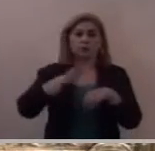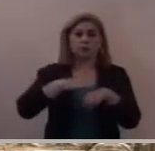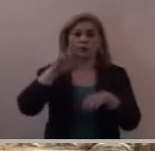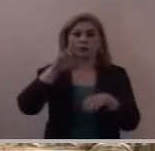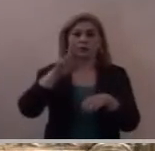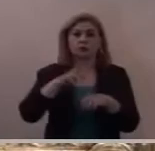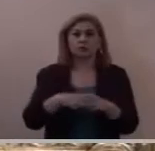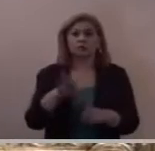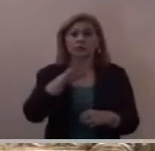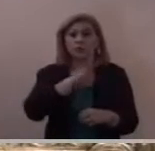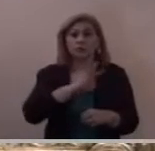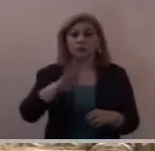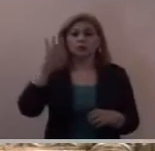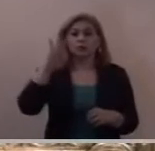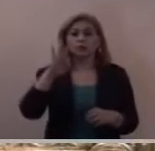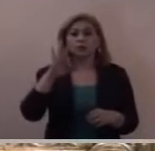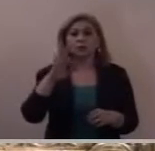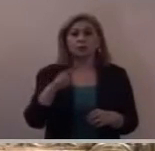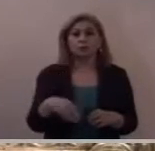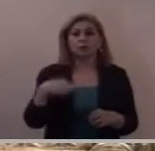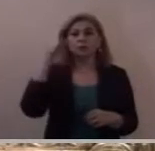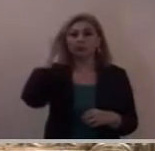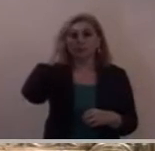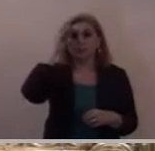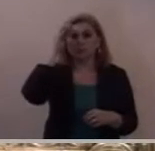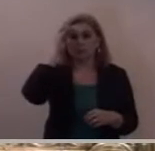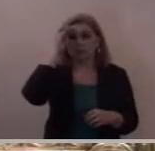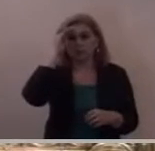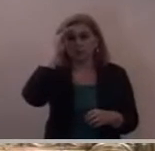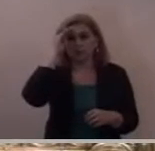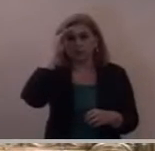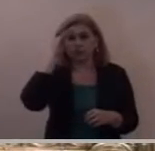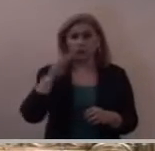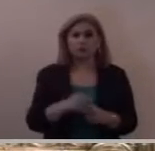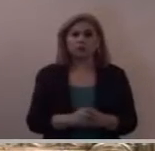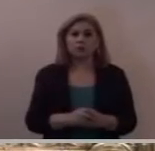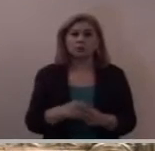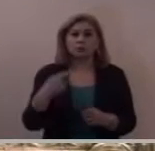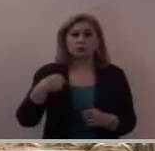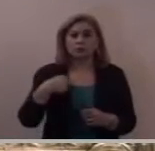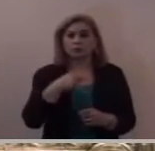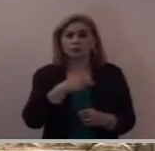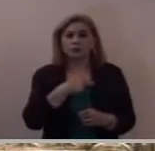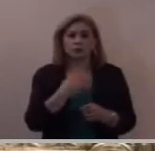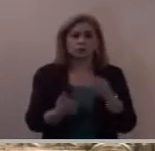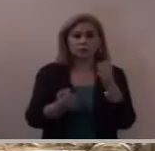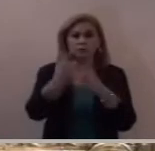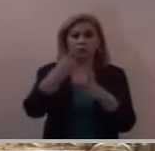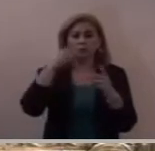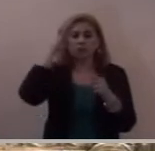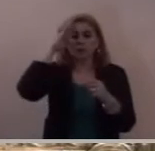inclusive de manera prejuiciosa algunas cosas